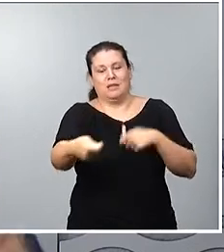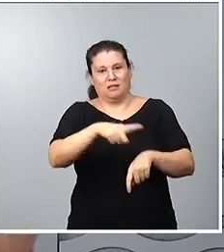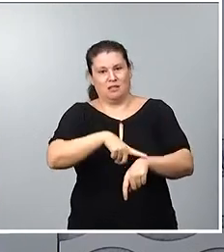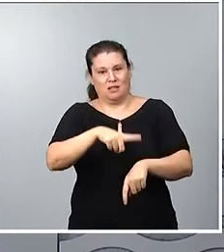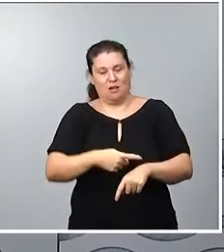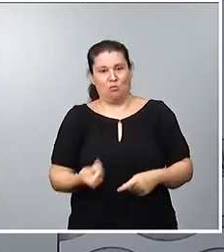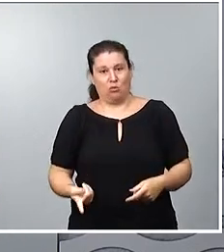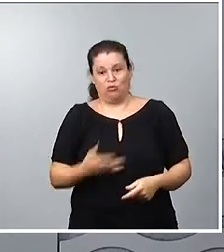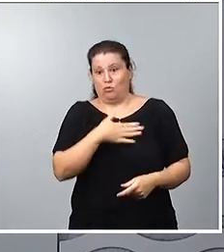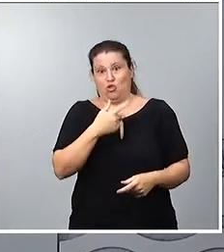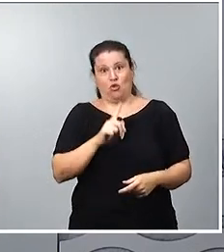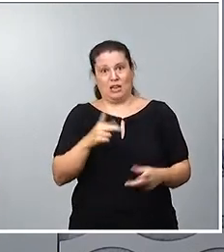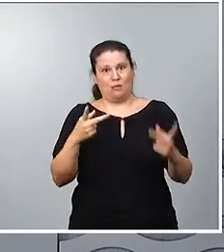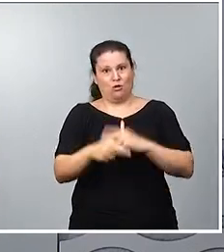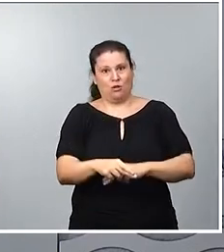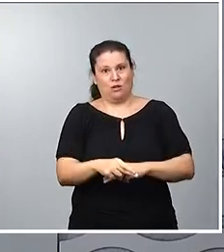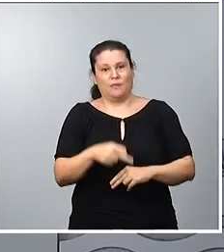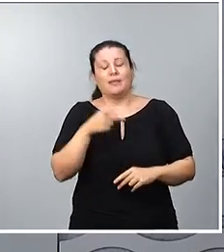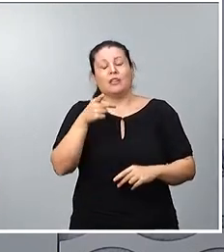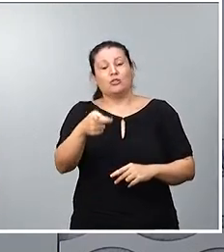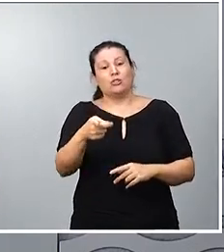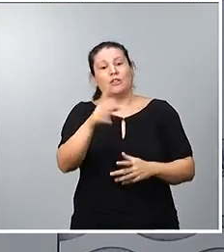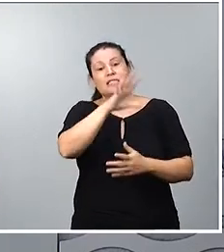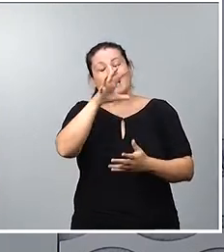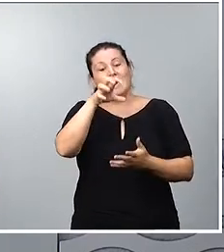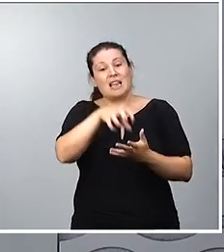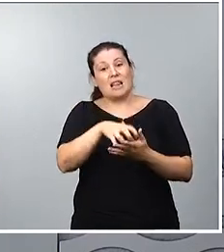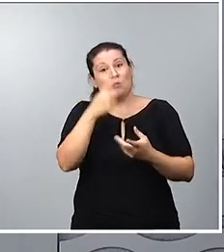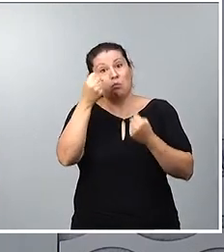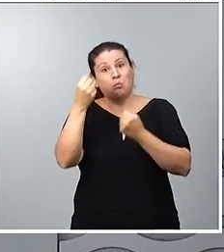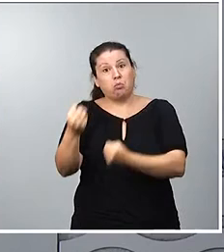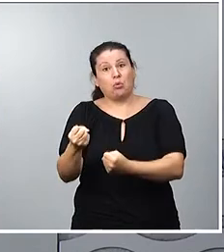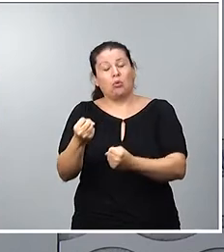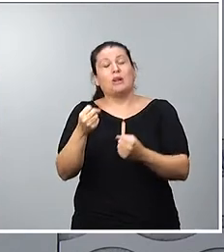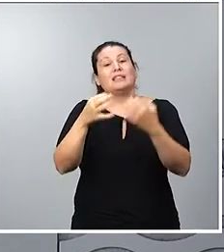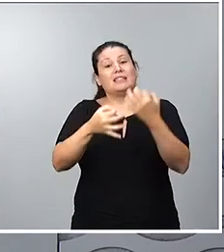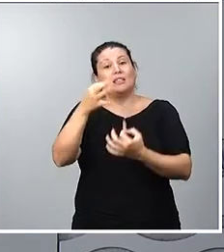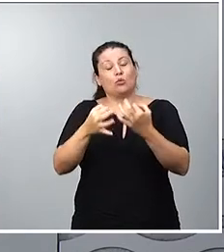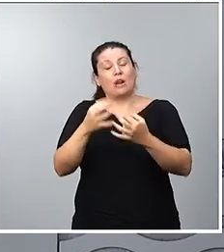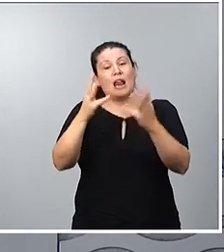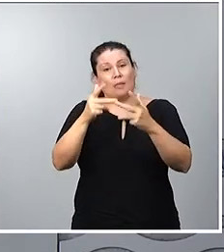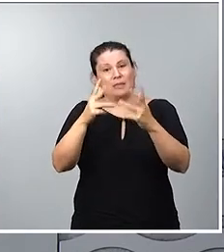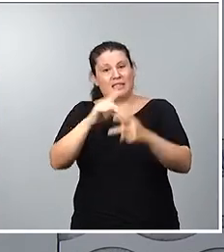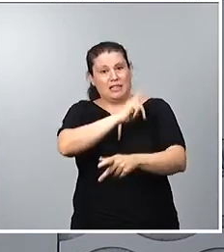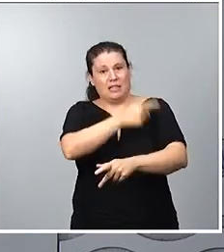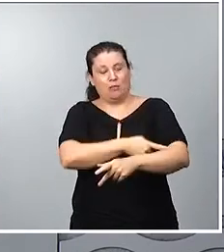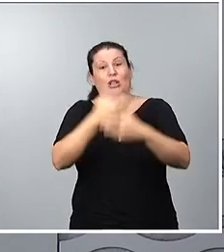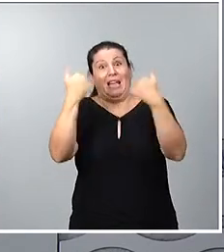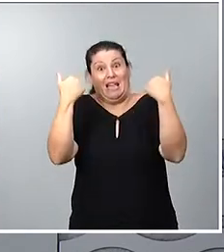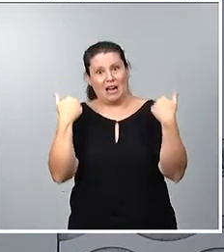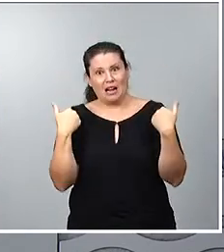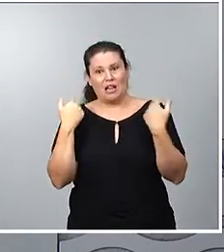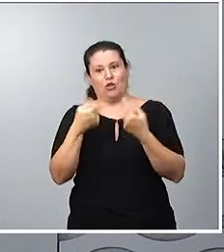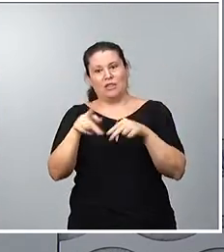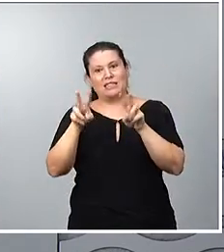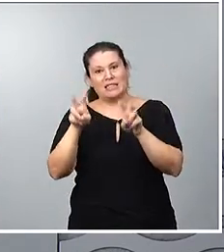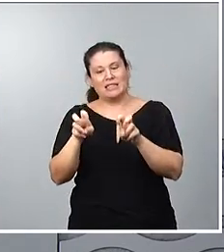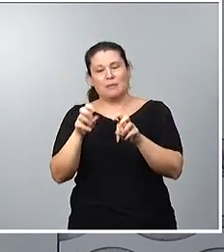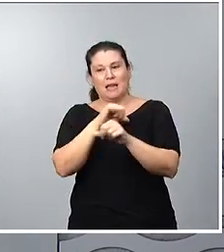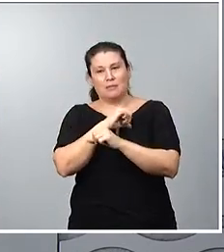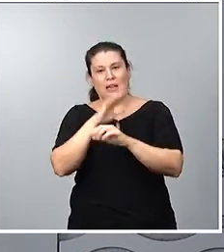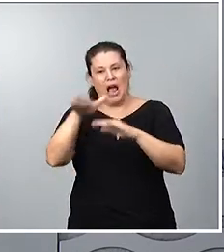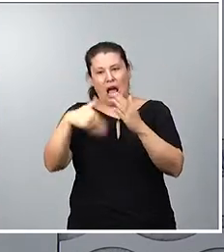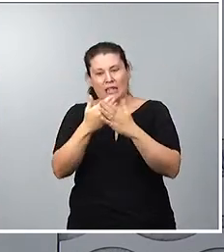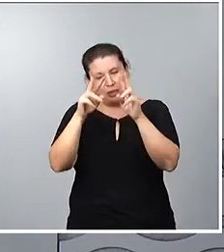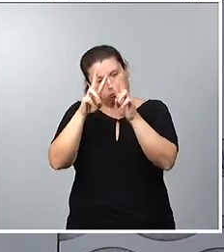¿Quién es el órgano competente para incoar estos expedientes? El Tribunal Administrativo del Deporte. Y por eso nosotros esperamos